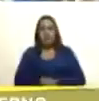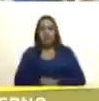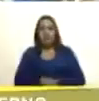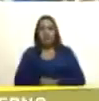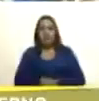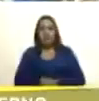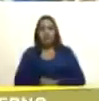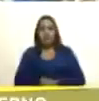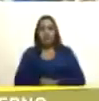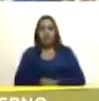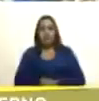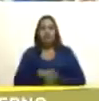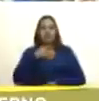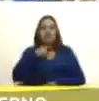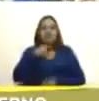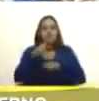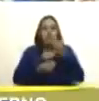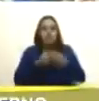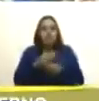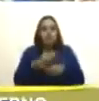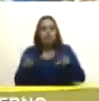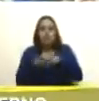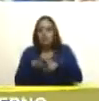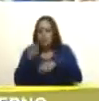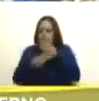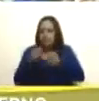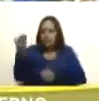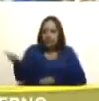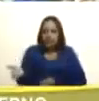a me gustaría hacer un programa como el que hace Castro Soteldo